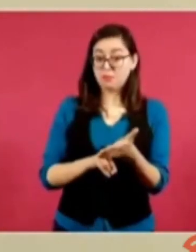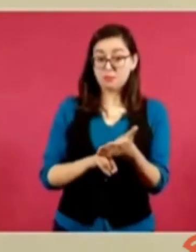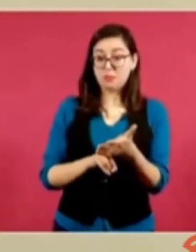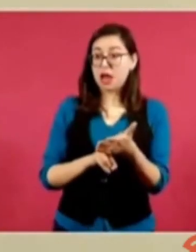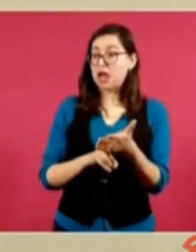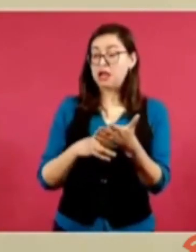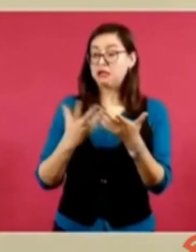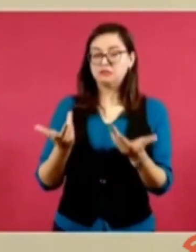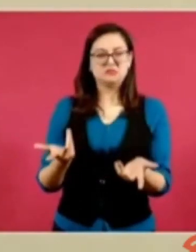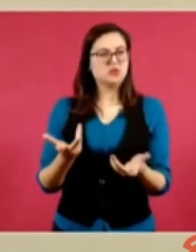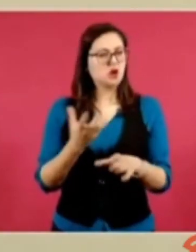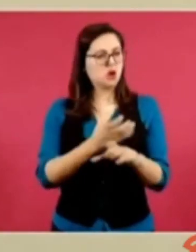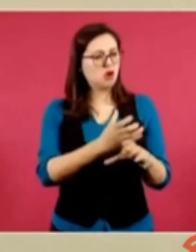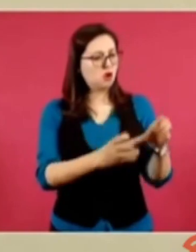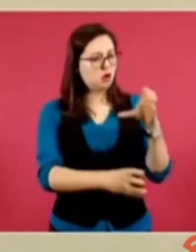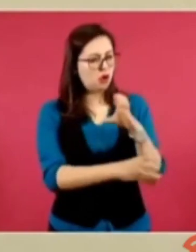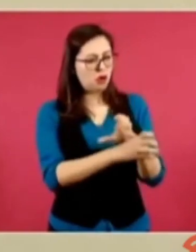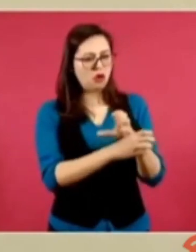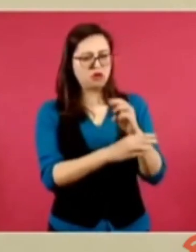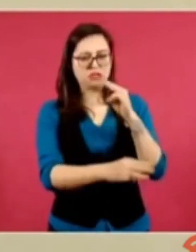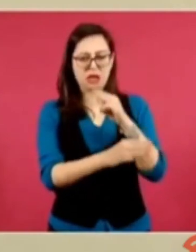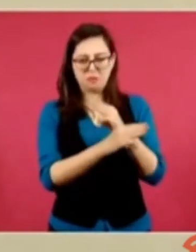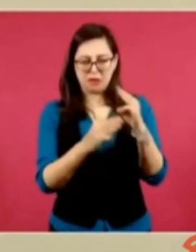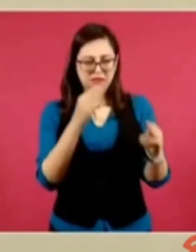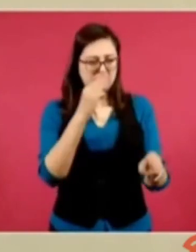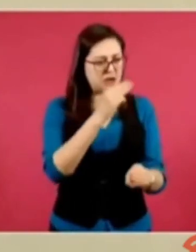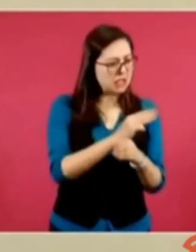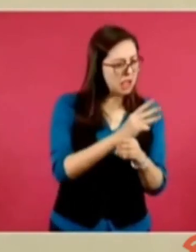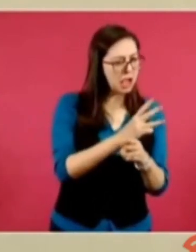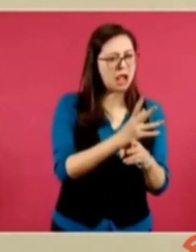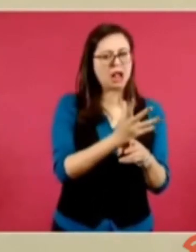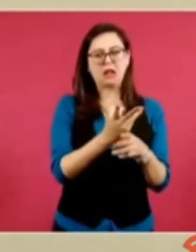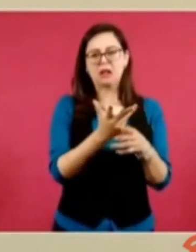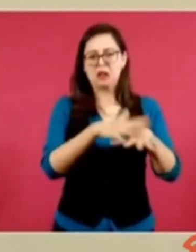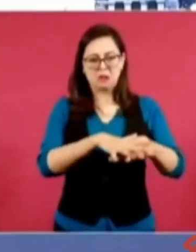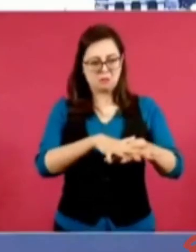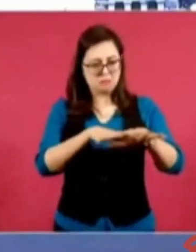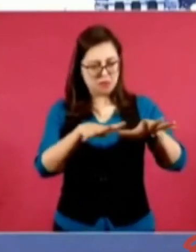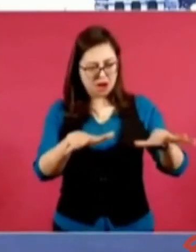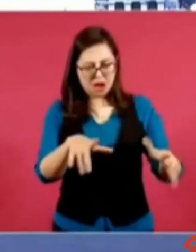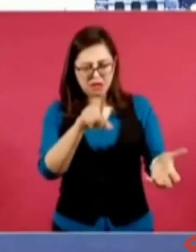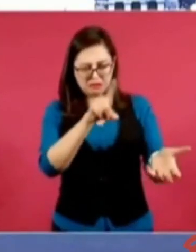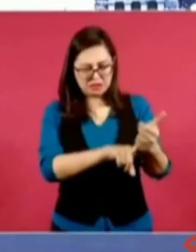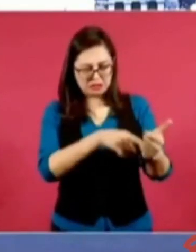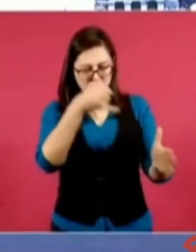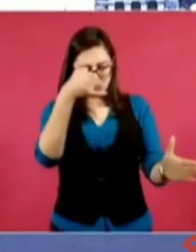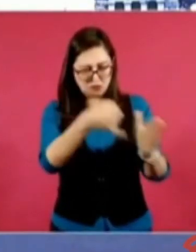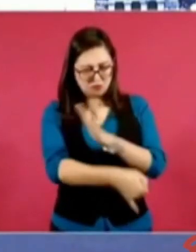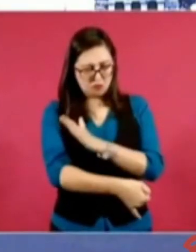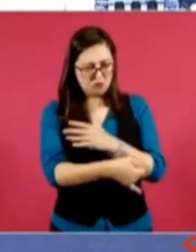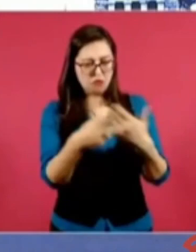tesoros que encierra la tierra ni el mar encubre